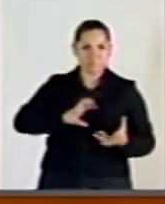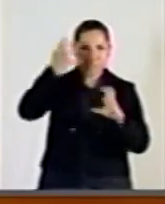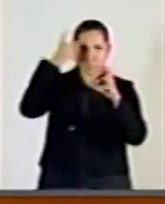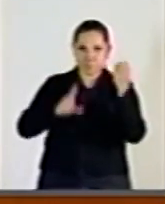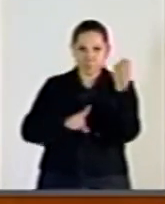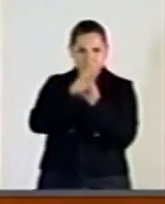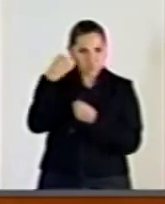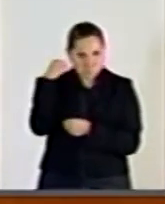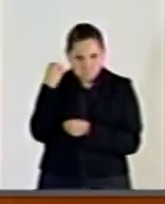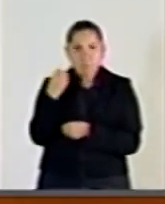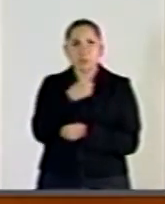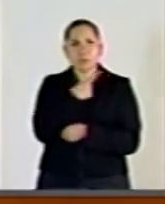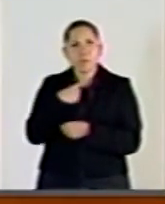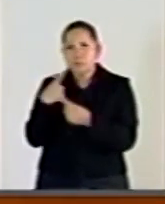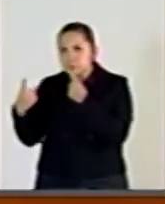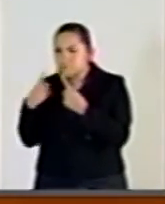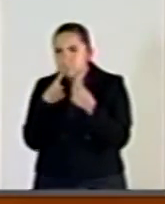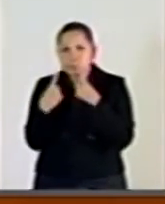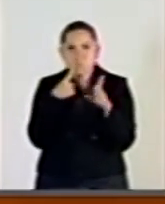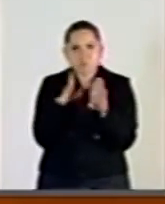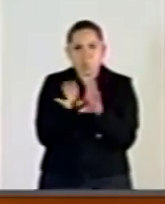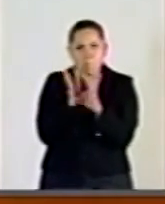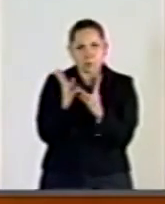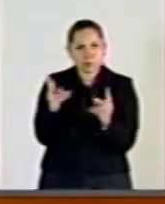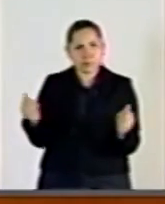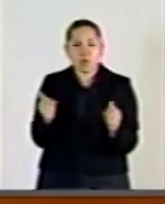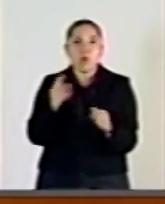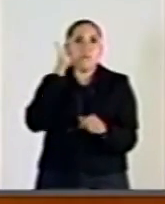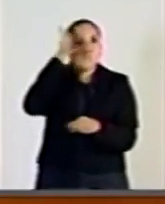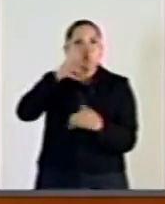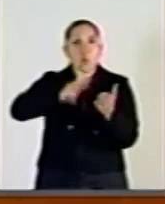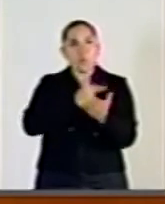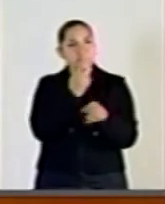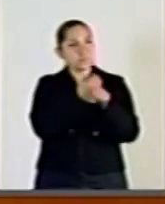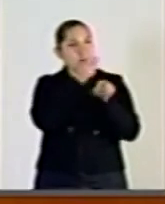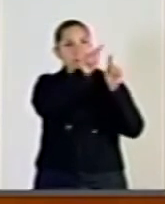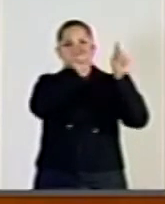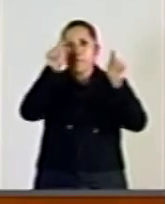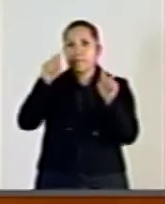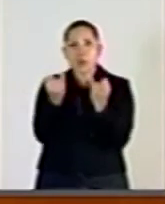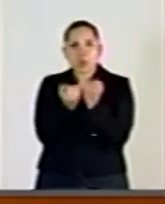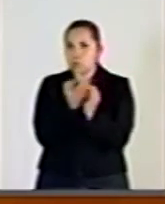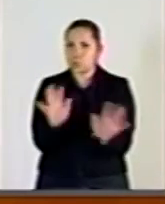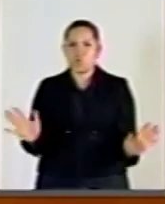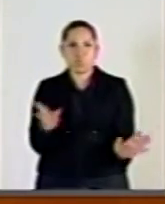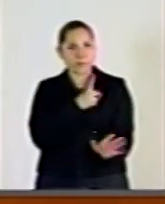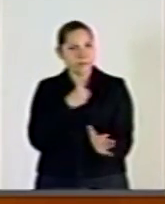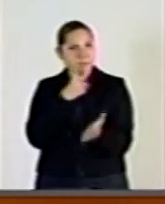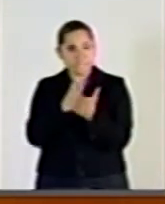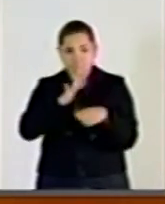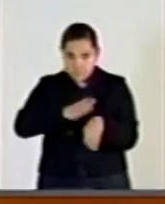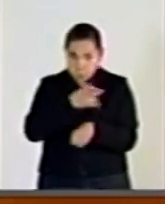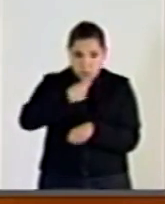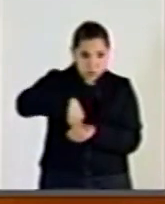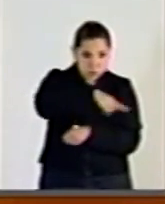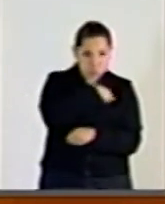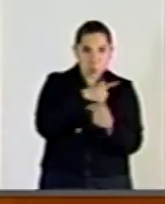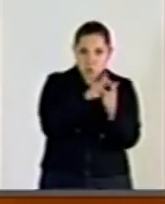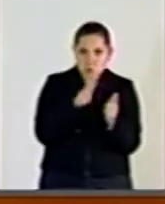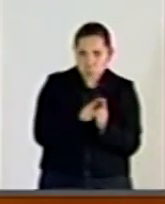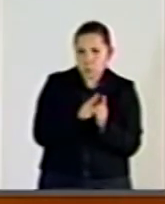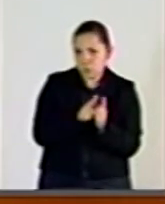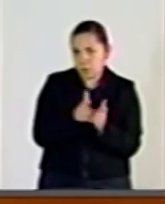o en otras entidades del país. Por lo cual, debe dar un seguimiento puntual a las